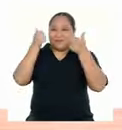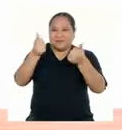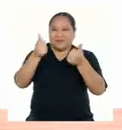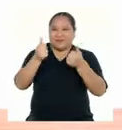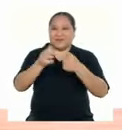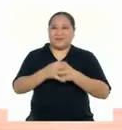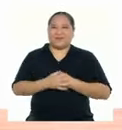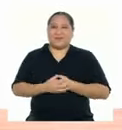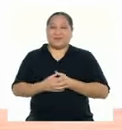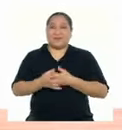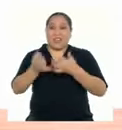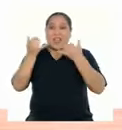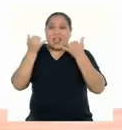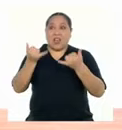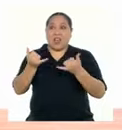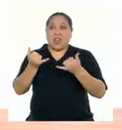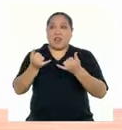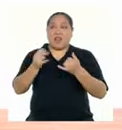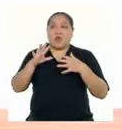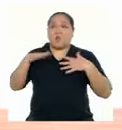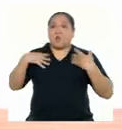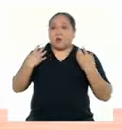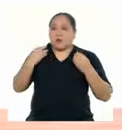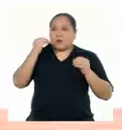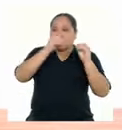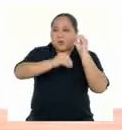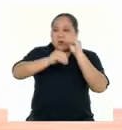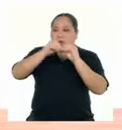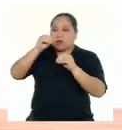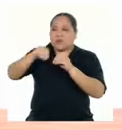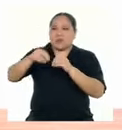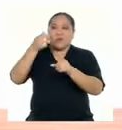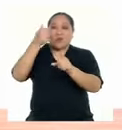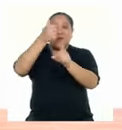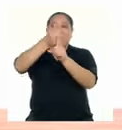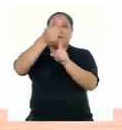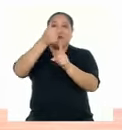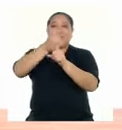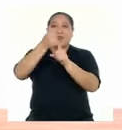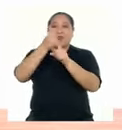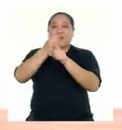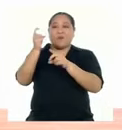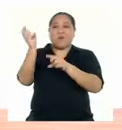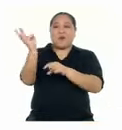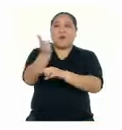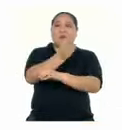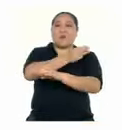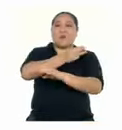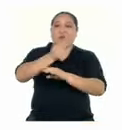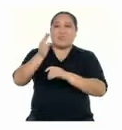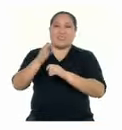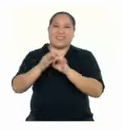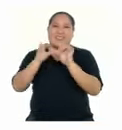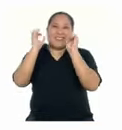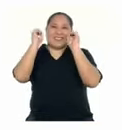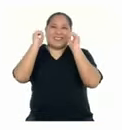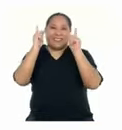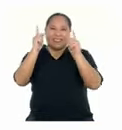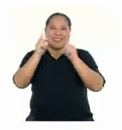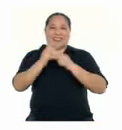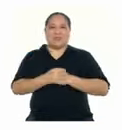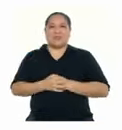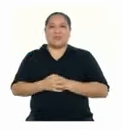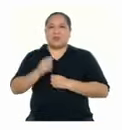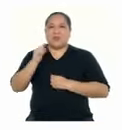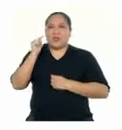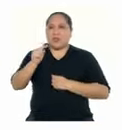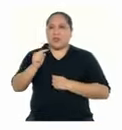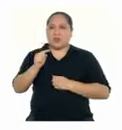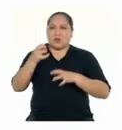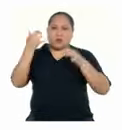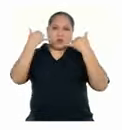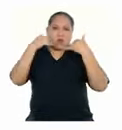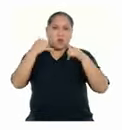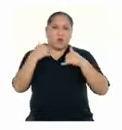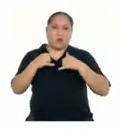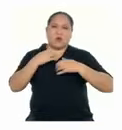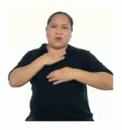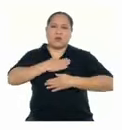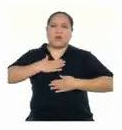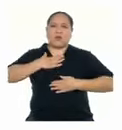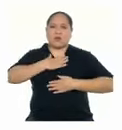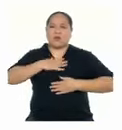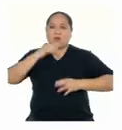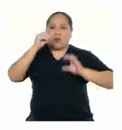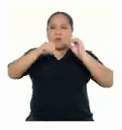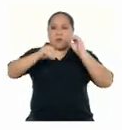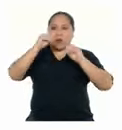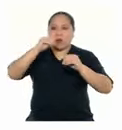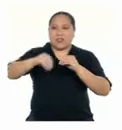Increíble Ahora puedes componer tu propia composición rítmica Bien Esto fue un juego divertido